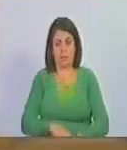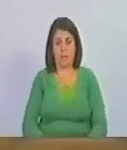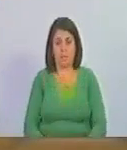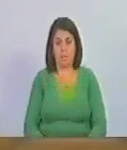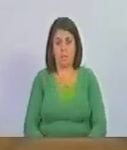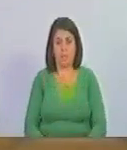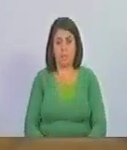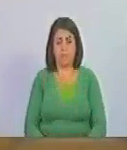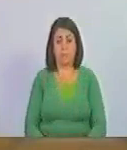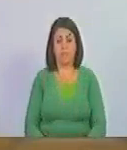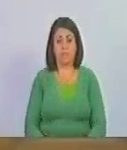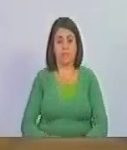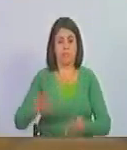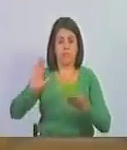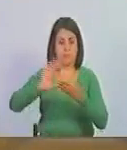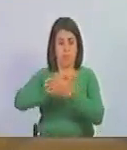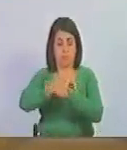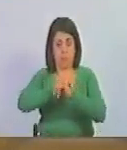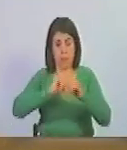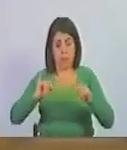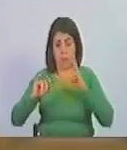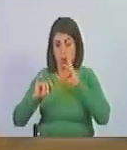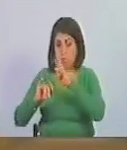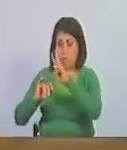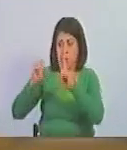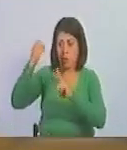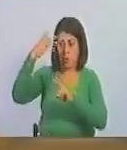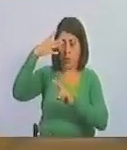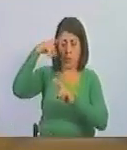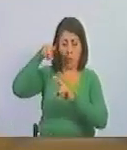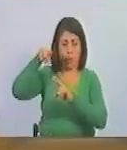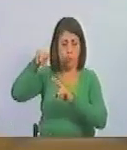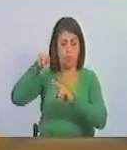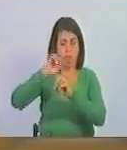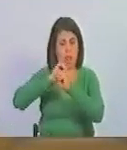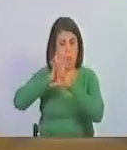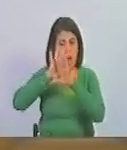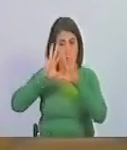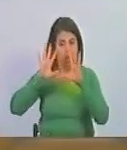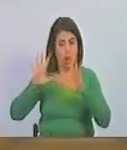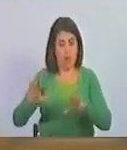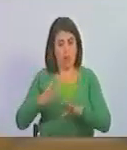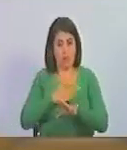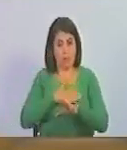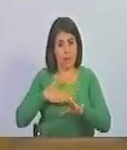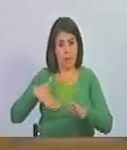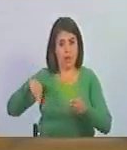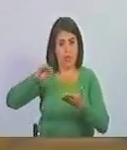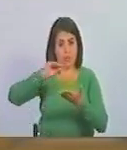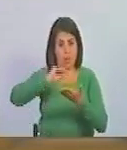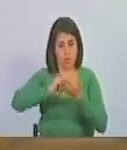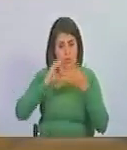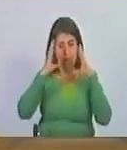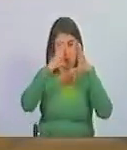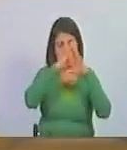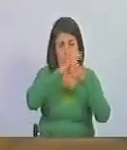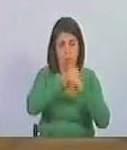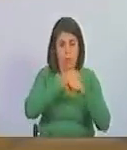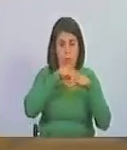se ha rasgado el velo, hemos visto la luz y nos quieren volver a las tinieblas.